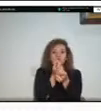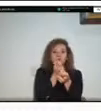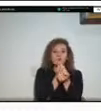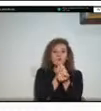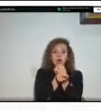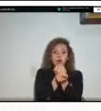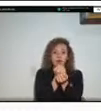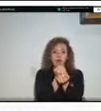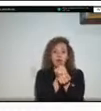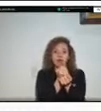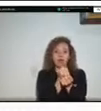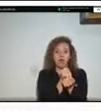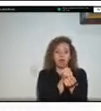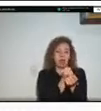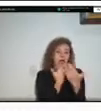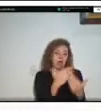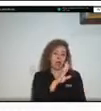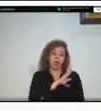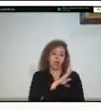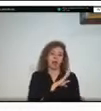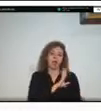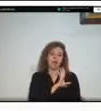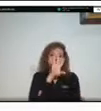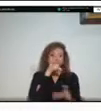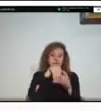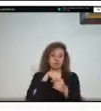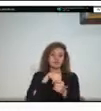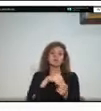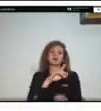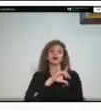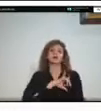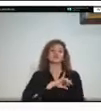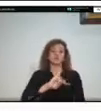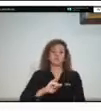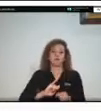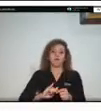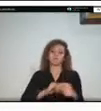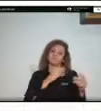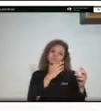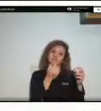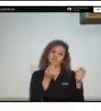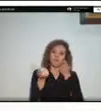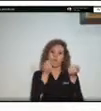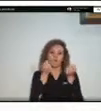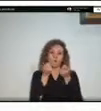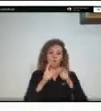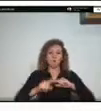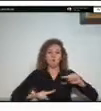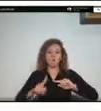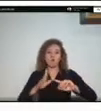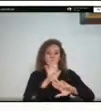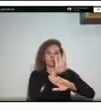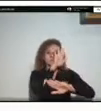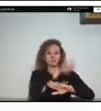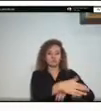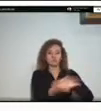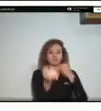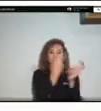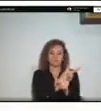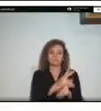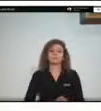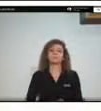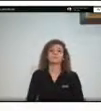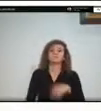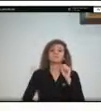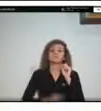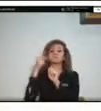municipal de gestión del riesgo de desastres también nos acompaña el arquitecto john franco llanero por